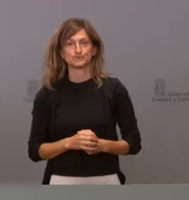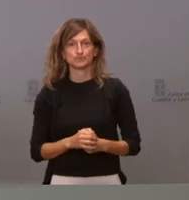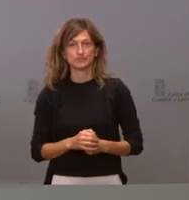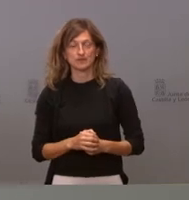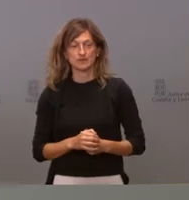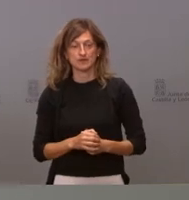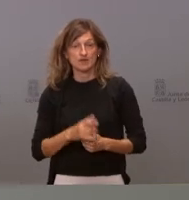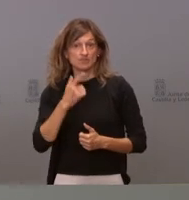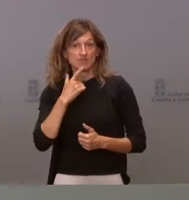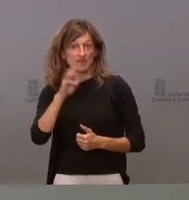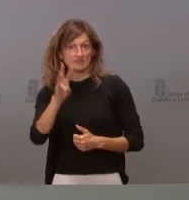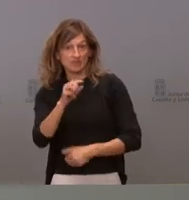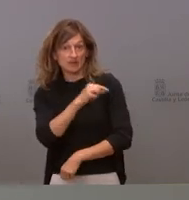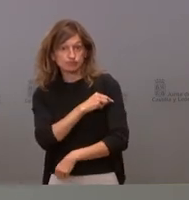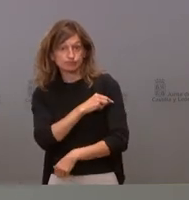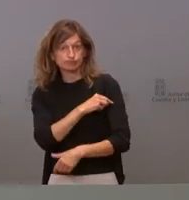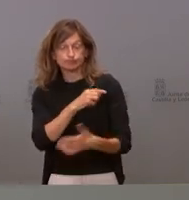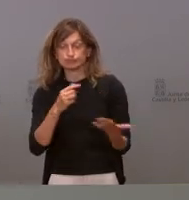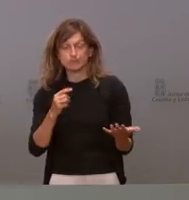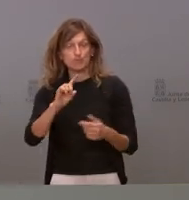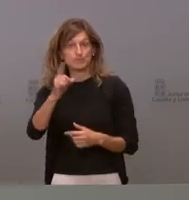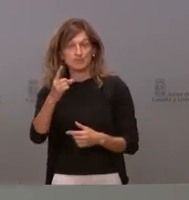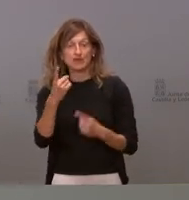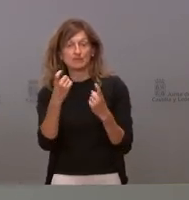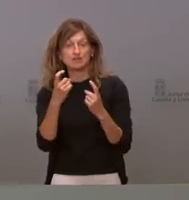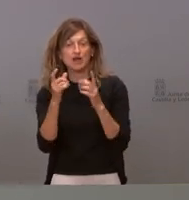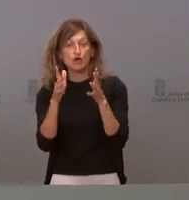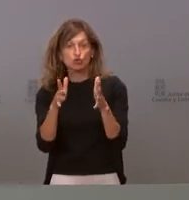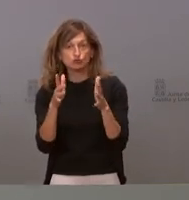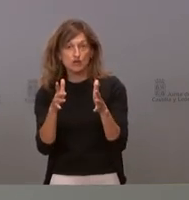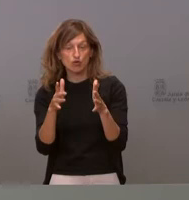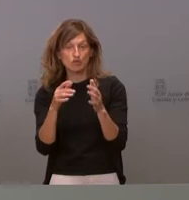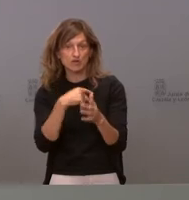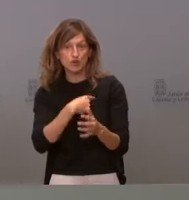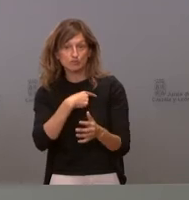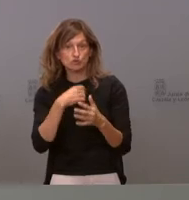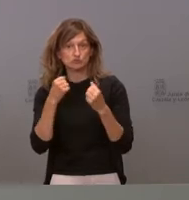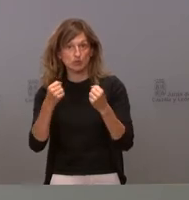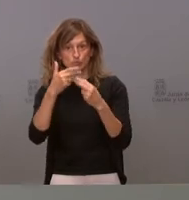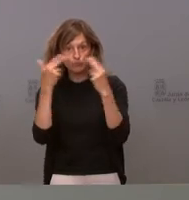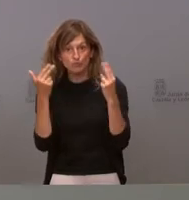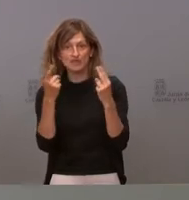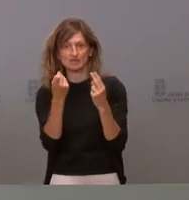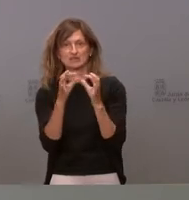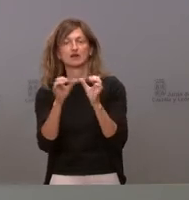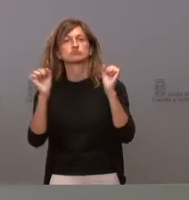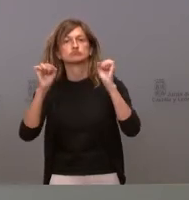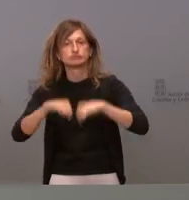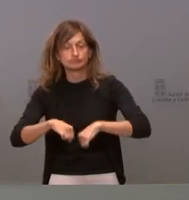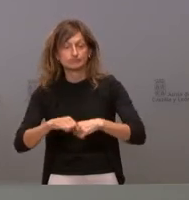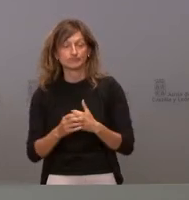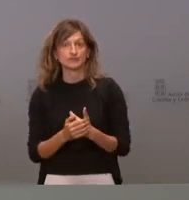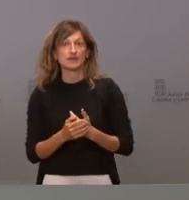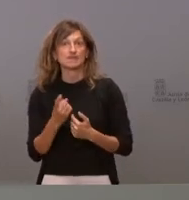¿Cuándo va a ser efectiva? Pues nada más que se decida en el Consejo, en la Comisión de Salud Pública, pero también es verdad que tenemos que